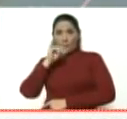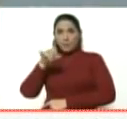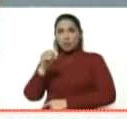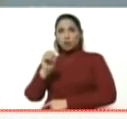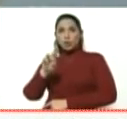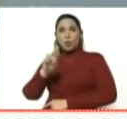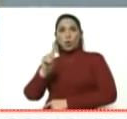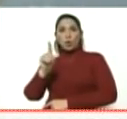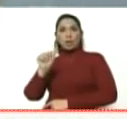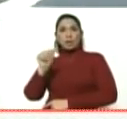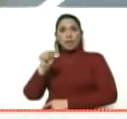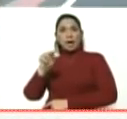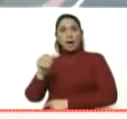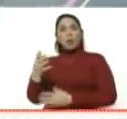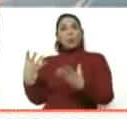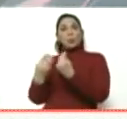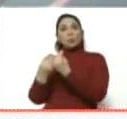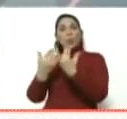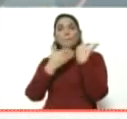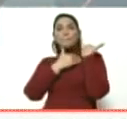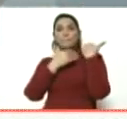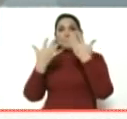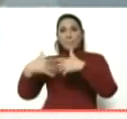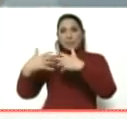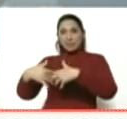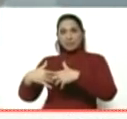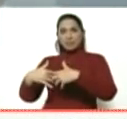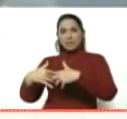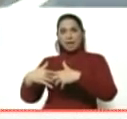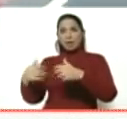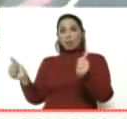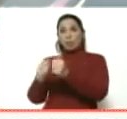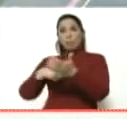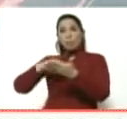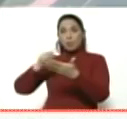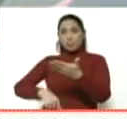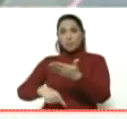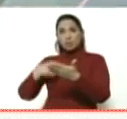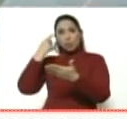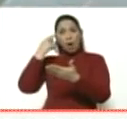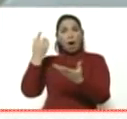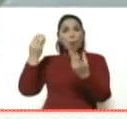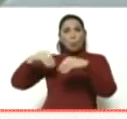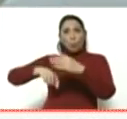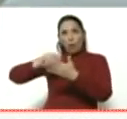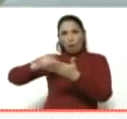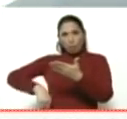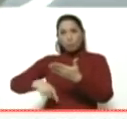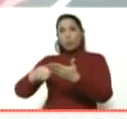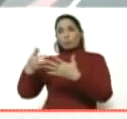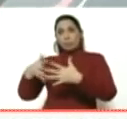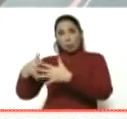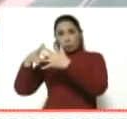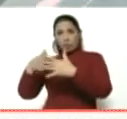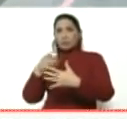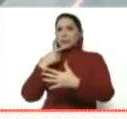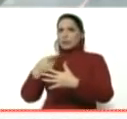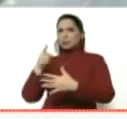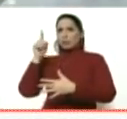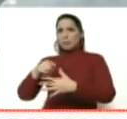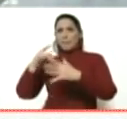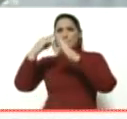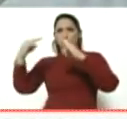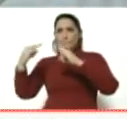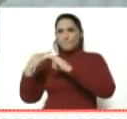empresa con permiso en Estados Unidos, un contrato en los Estados Unidos, se ha dicho que tenía campos también